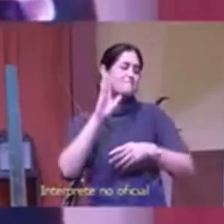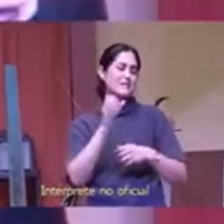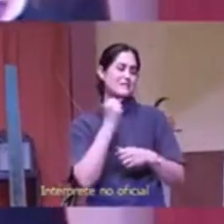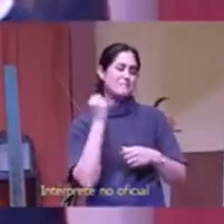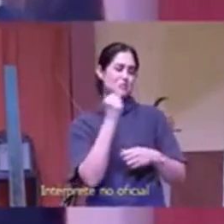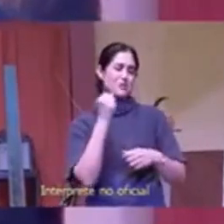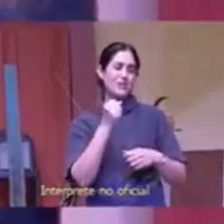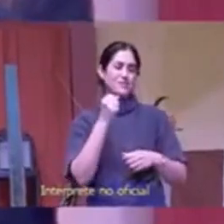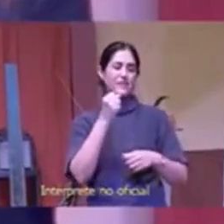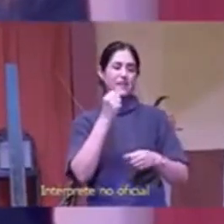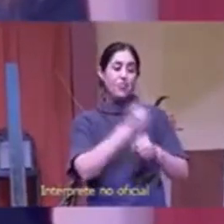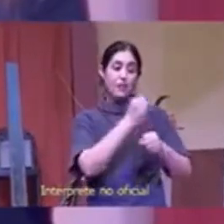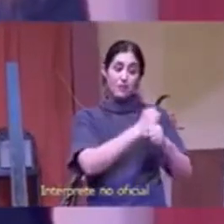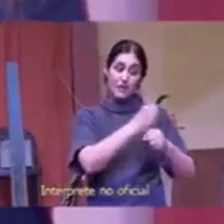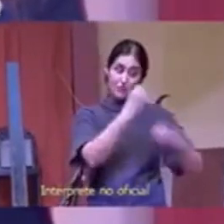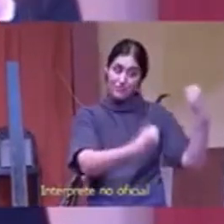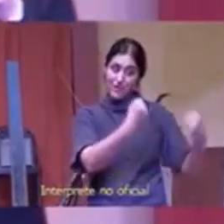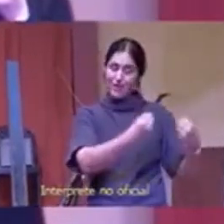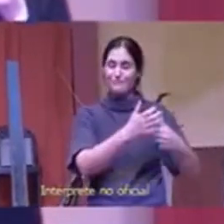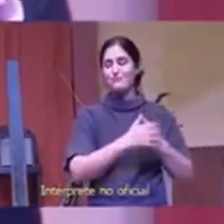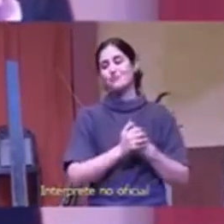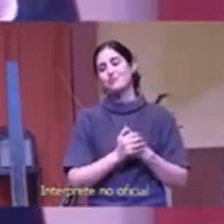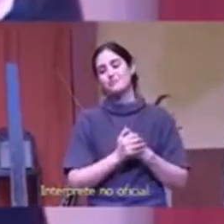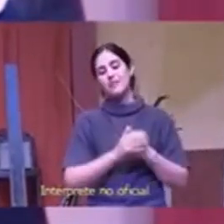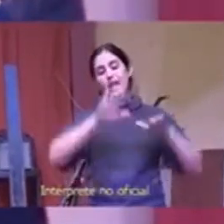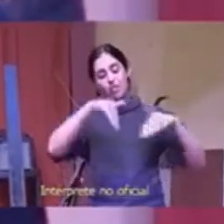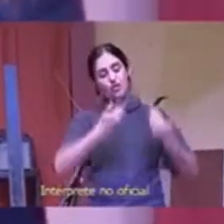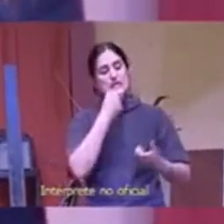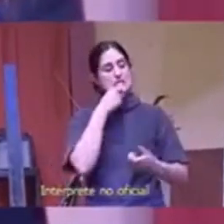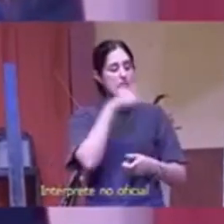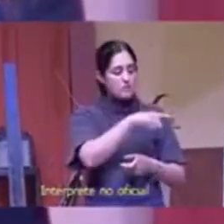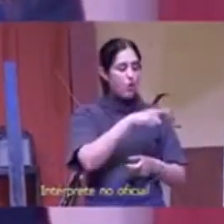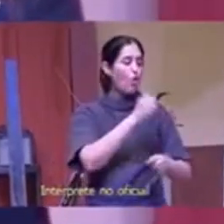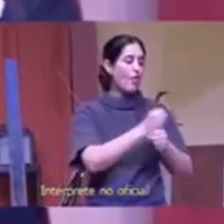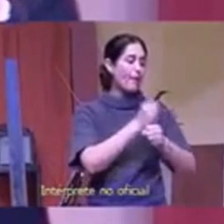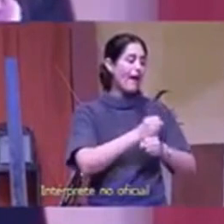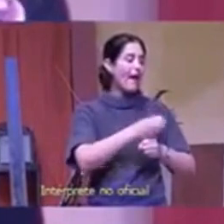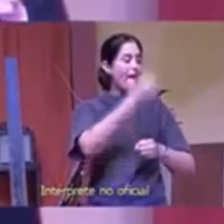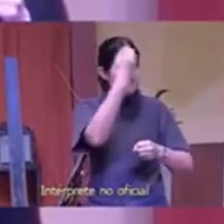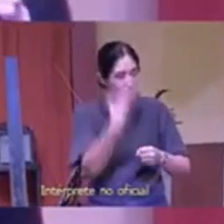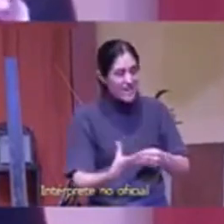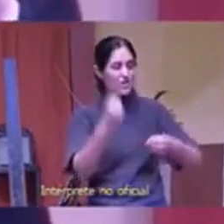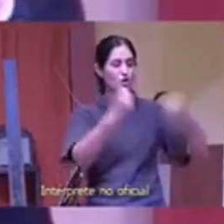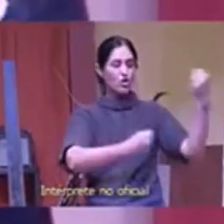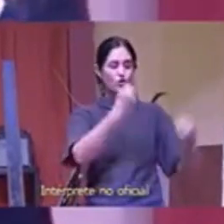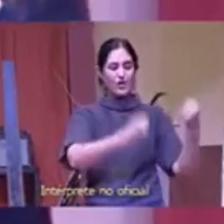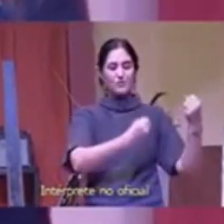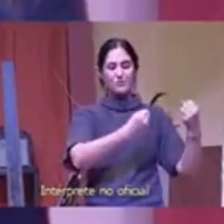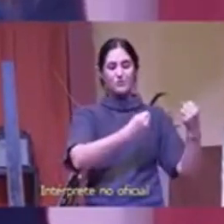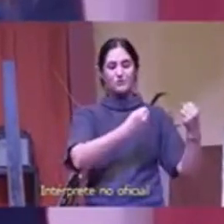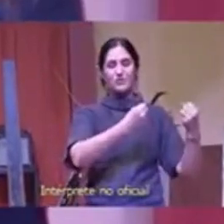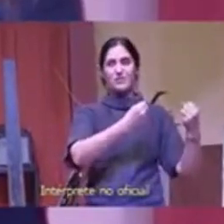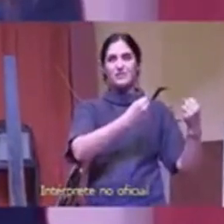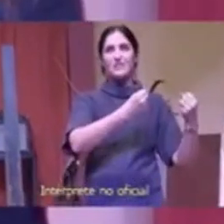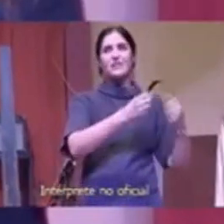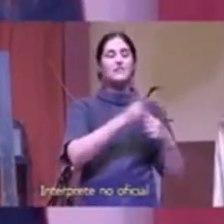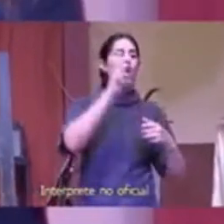mecánico bien le da gloria a Dios y la gente te va a escuchar